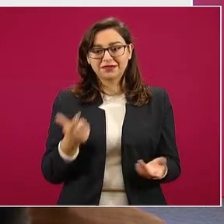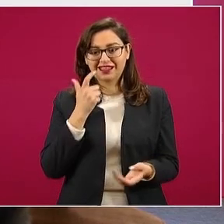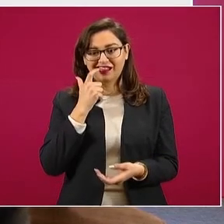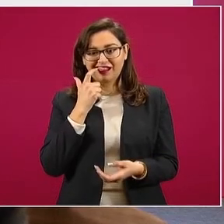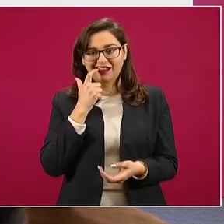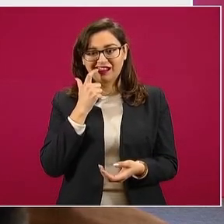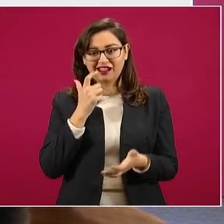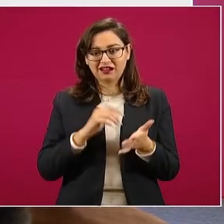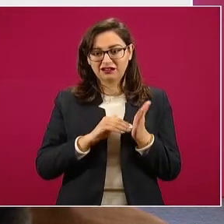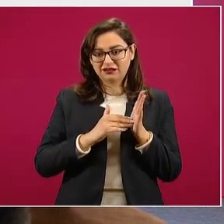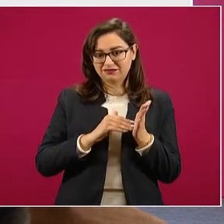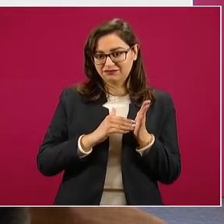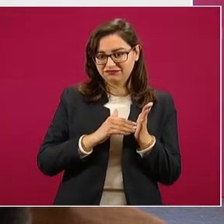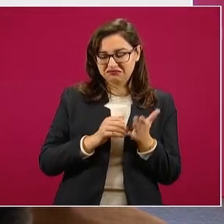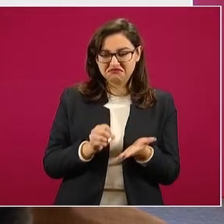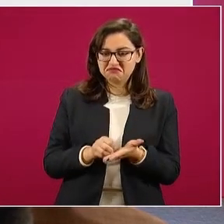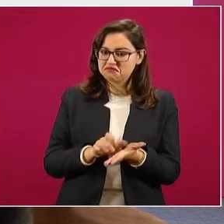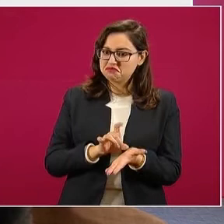hacen?